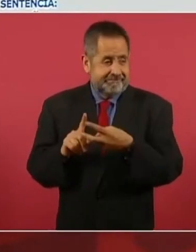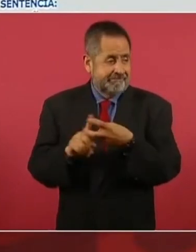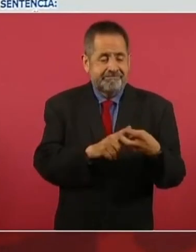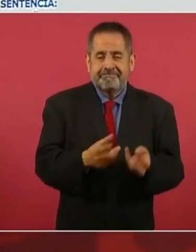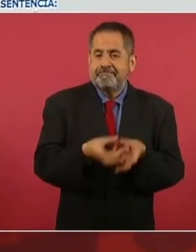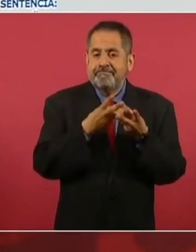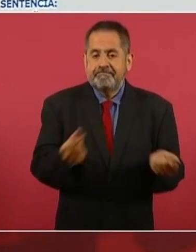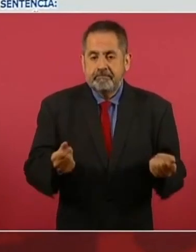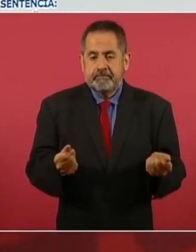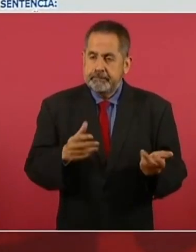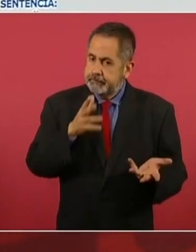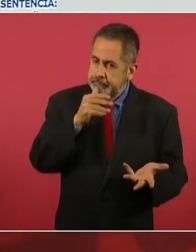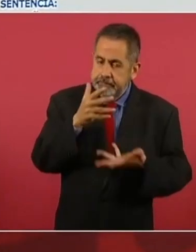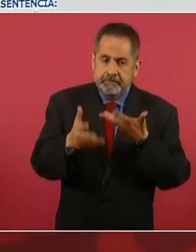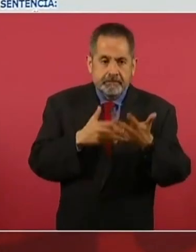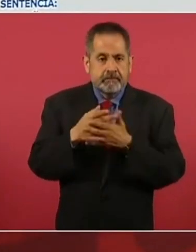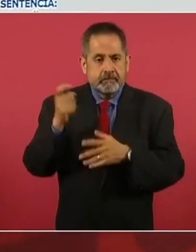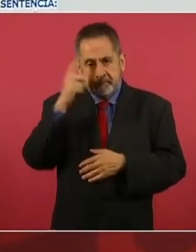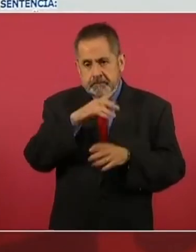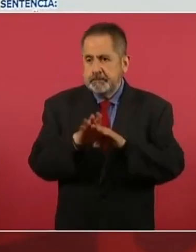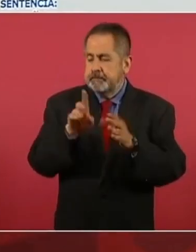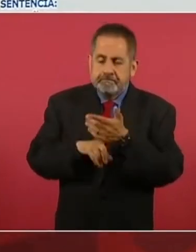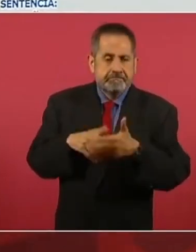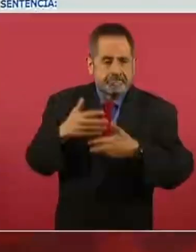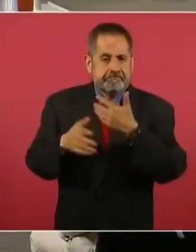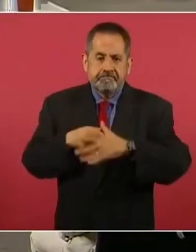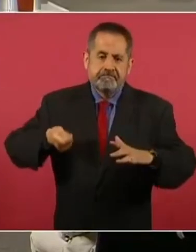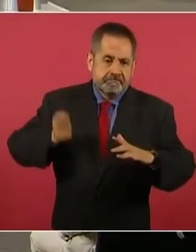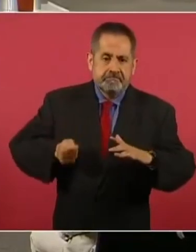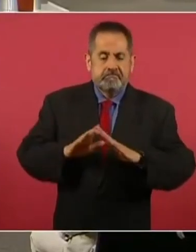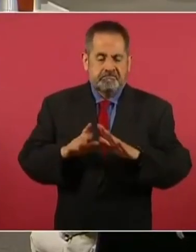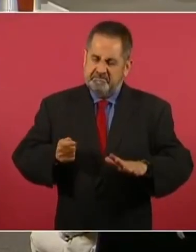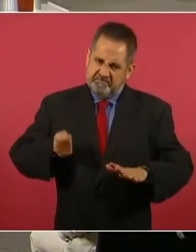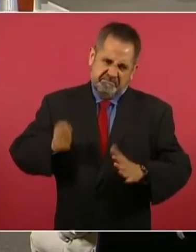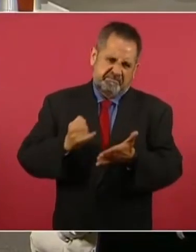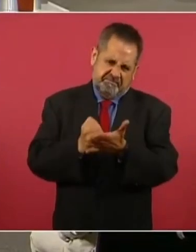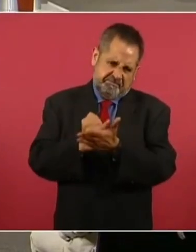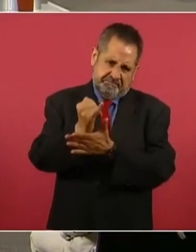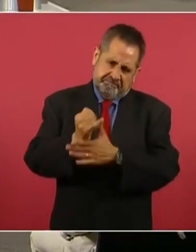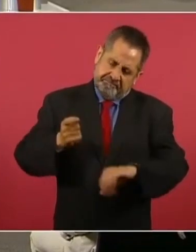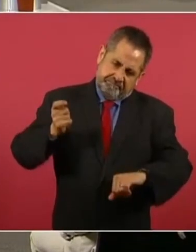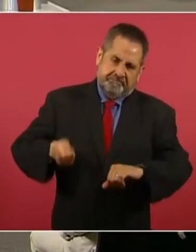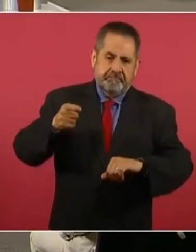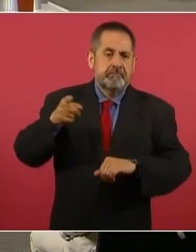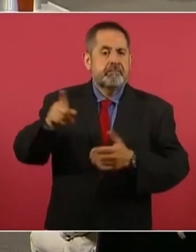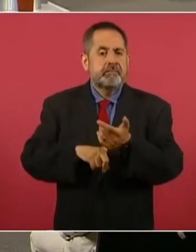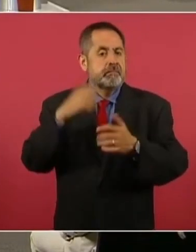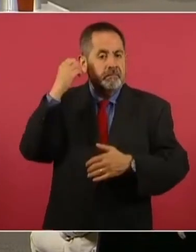se batalla o es complicado luego obtener sentencias ya se obtuvo la primera en Oaxaca siguiente